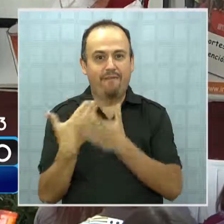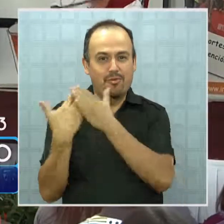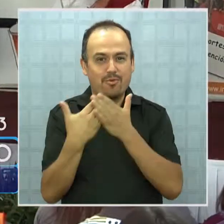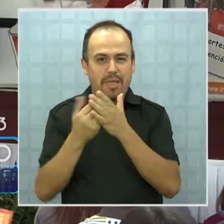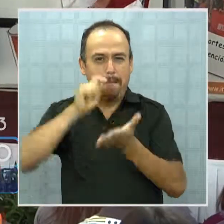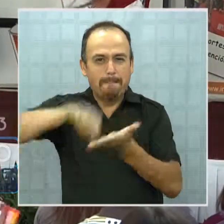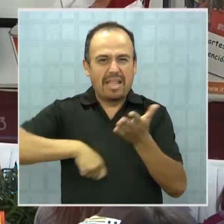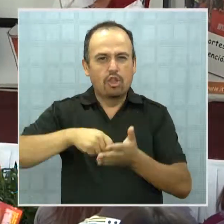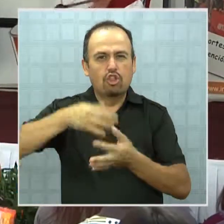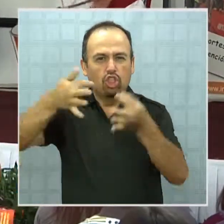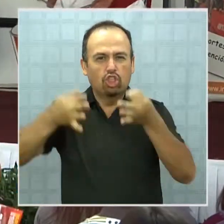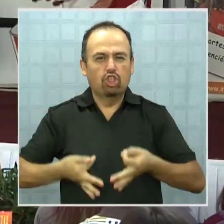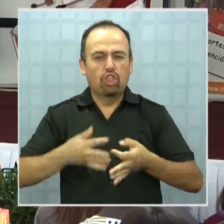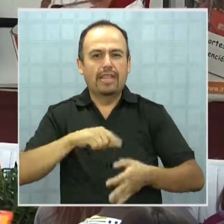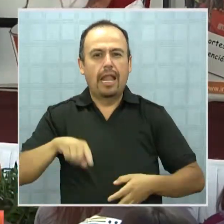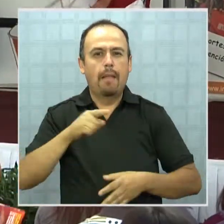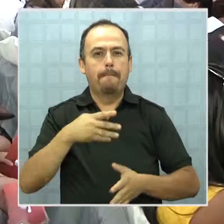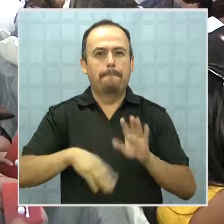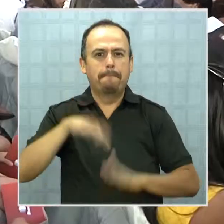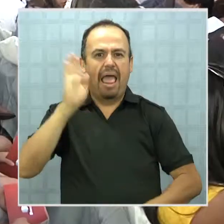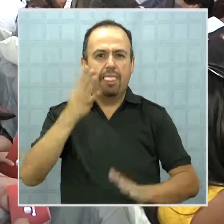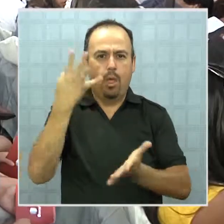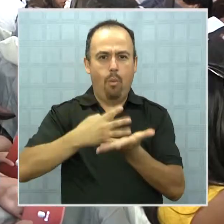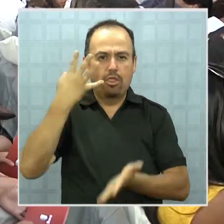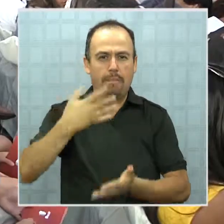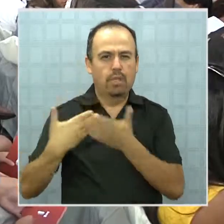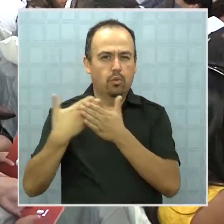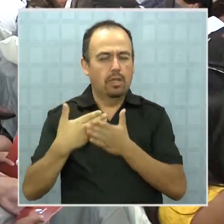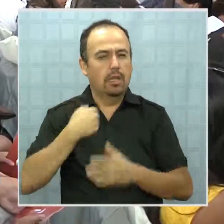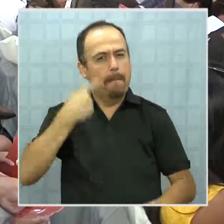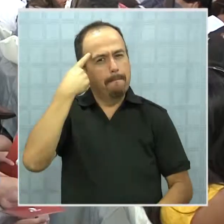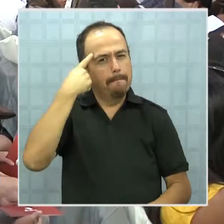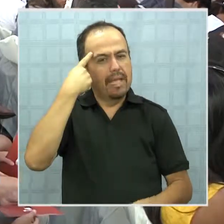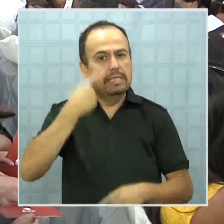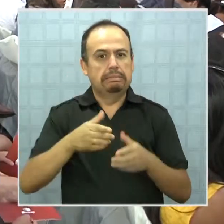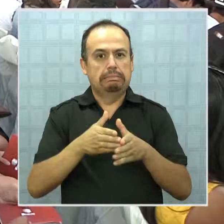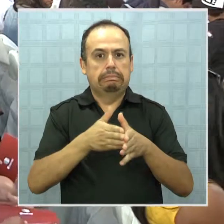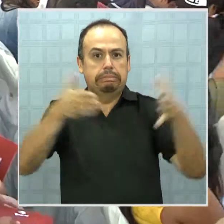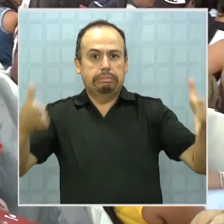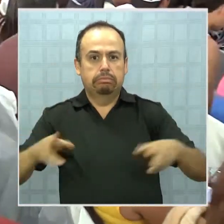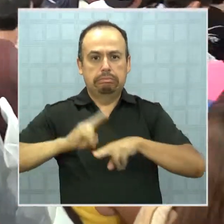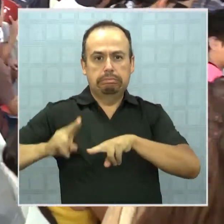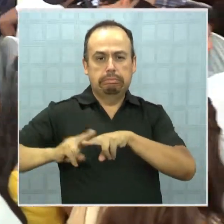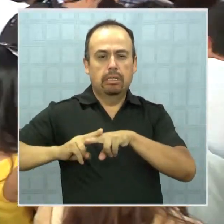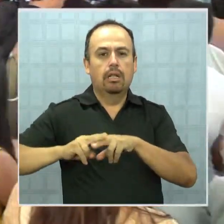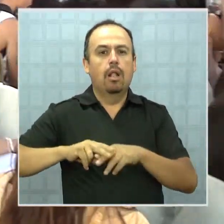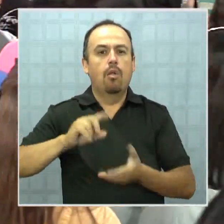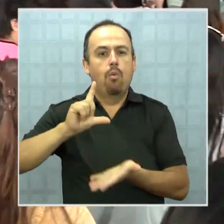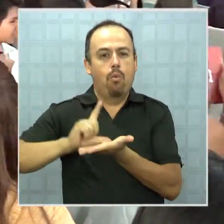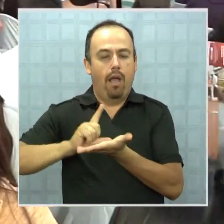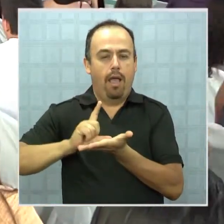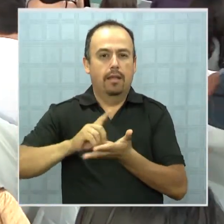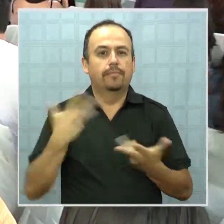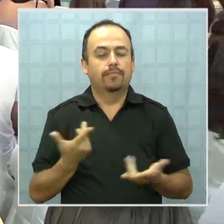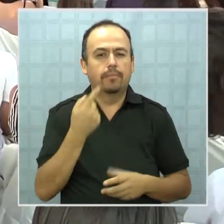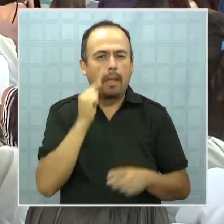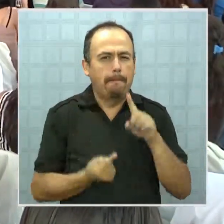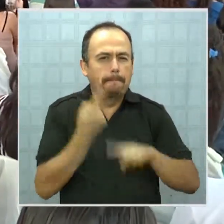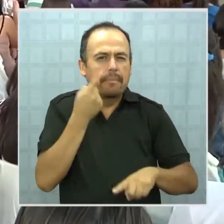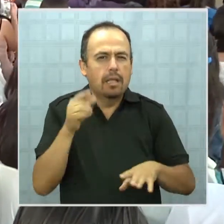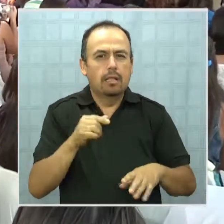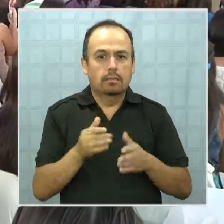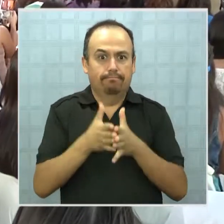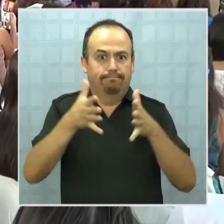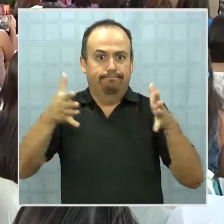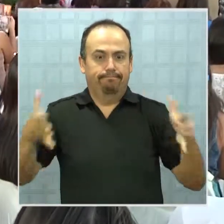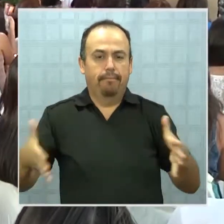la matrícula total llega a más de 4.000 estudiantes, por lo que ya se piensa en la ampliación de las instalaciones de la sede. La prioridad número uno es ampliar